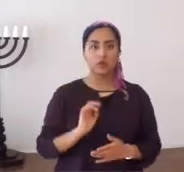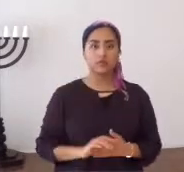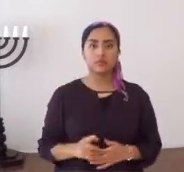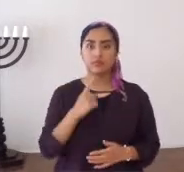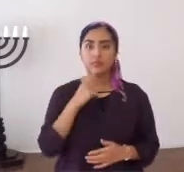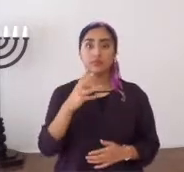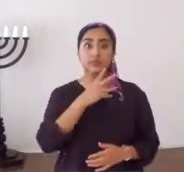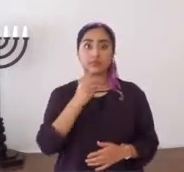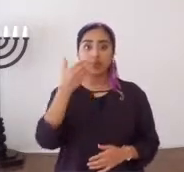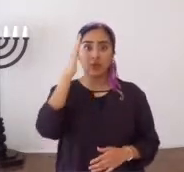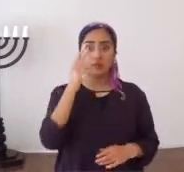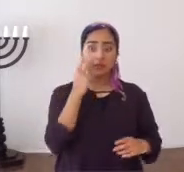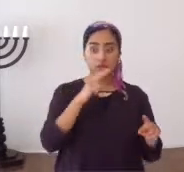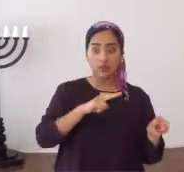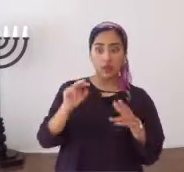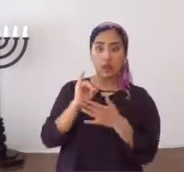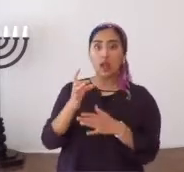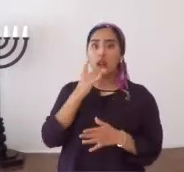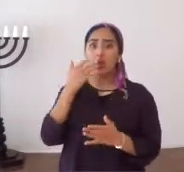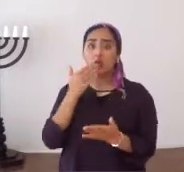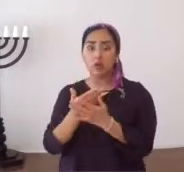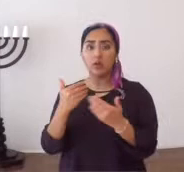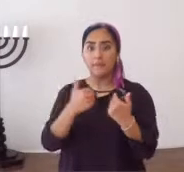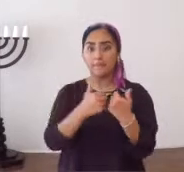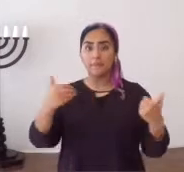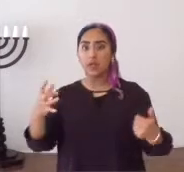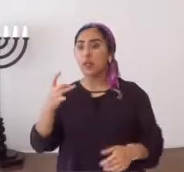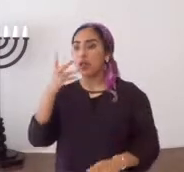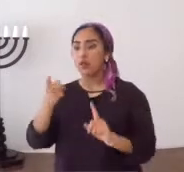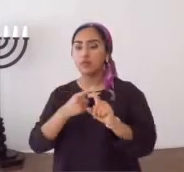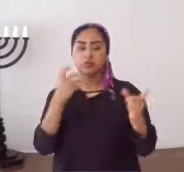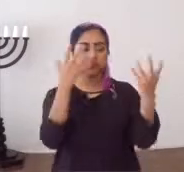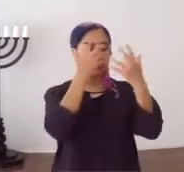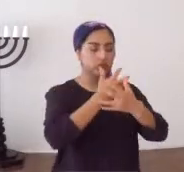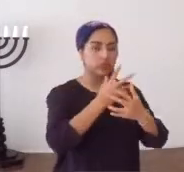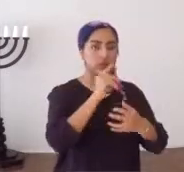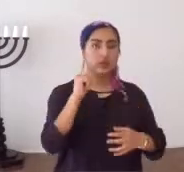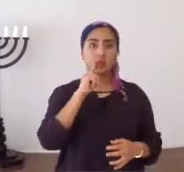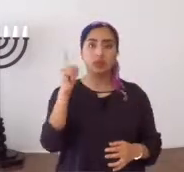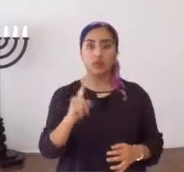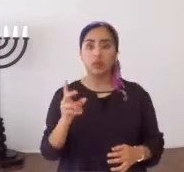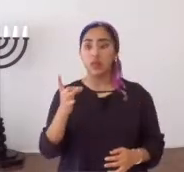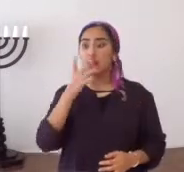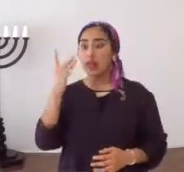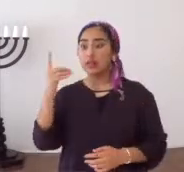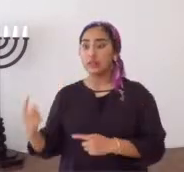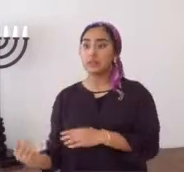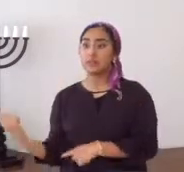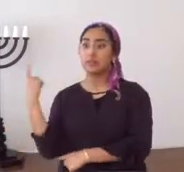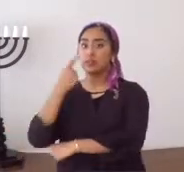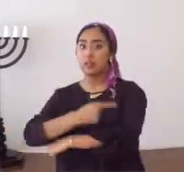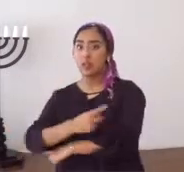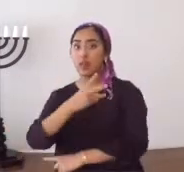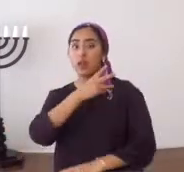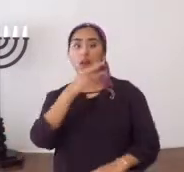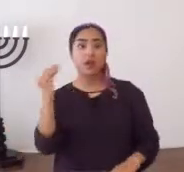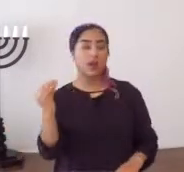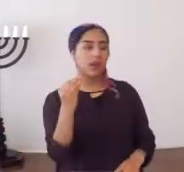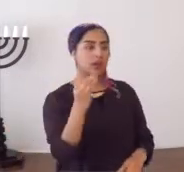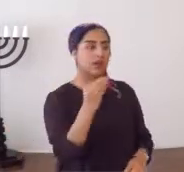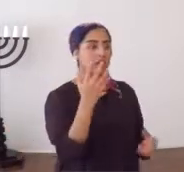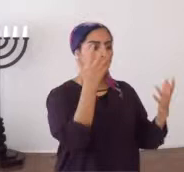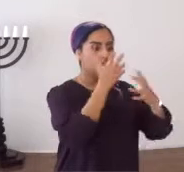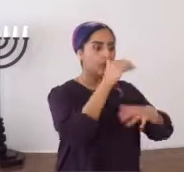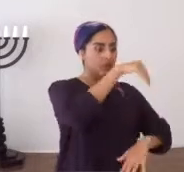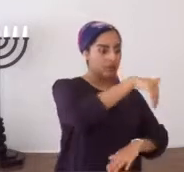versículo 4, dice, y vio Elohim, Elohim, que la luz era buena, y se paró Elohim, la luz de las tinieblas, y llamó Elohim, a la luz día, y a